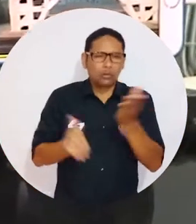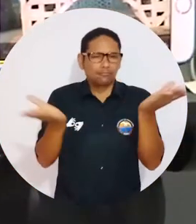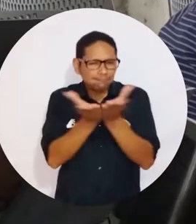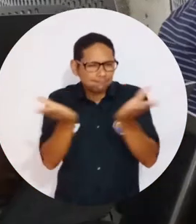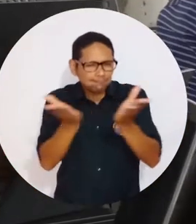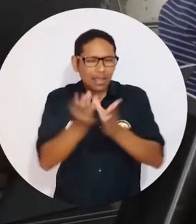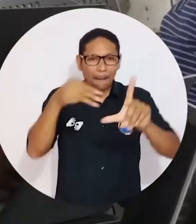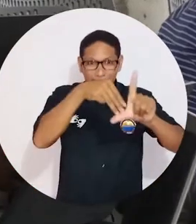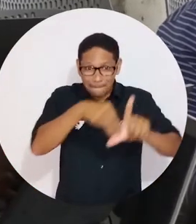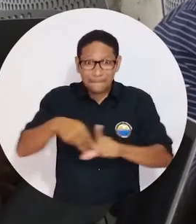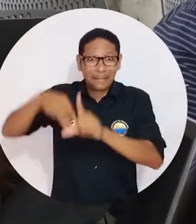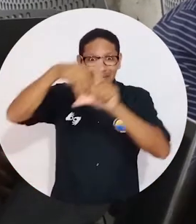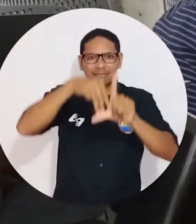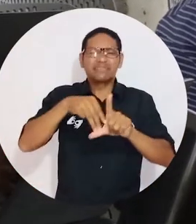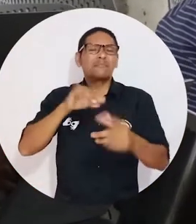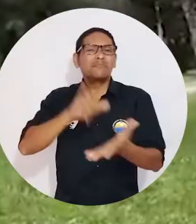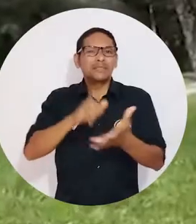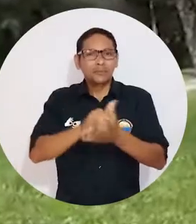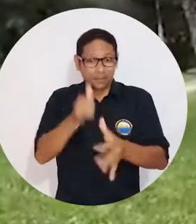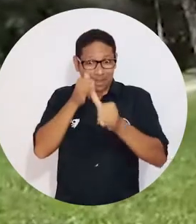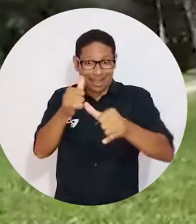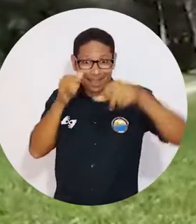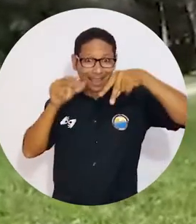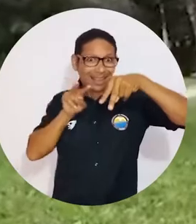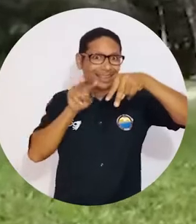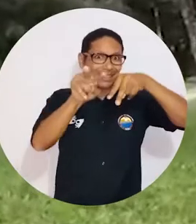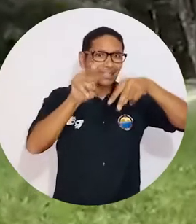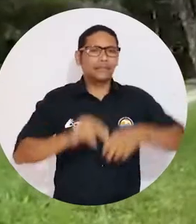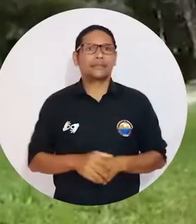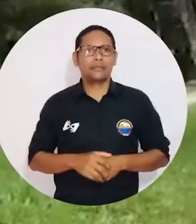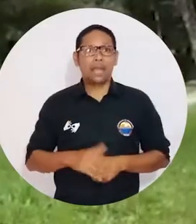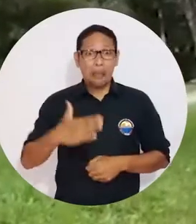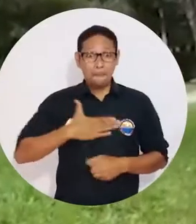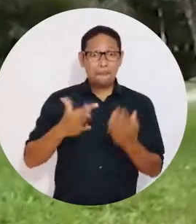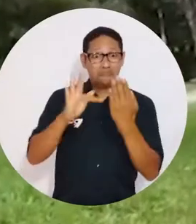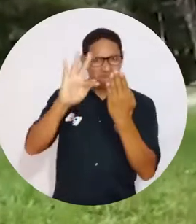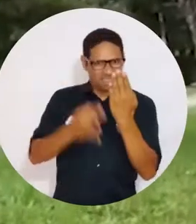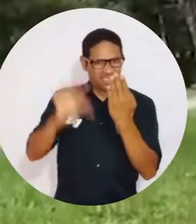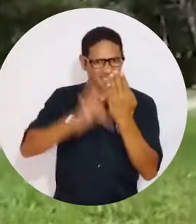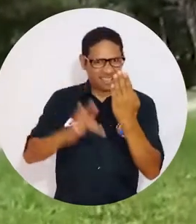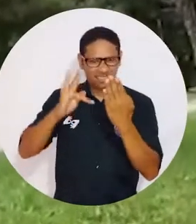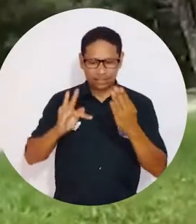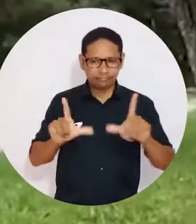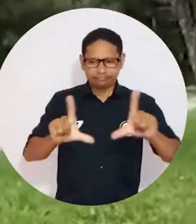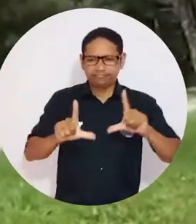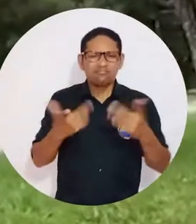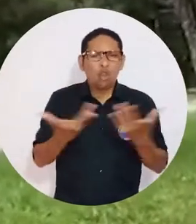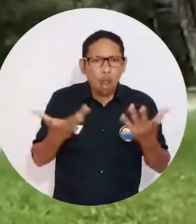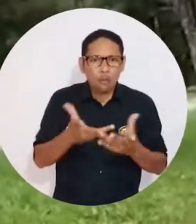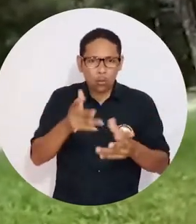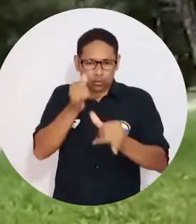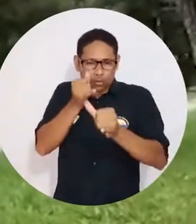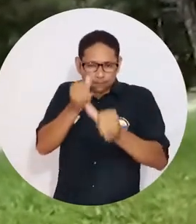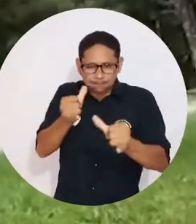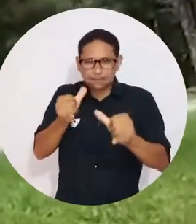avanzar en la elaboración de su tesis de grado. La tesis va enfocada al tema de Ingeniería de Tráfico, particularmente